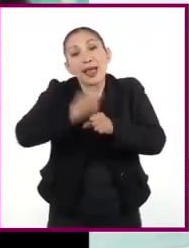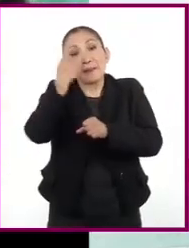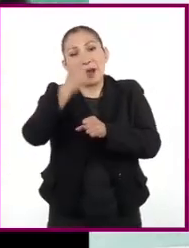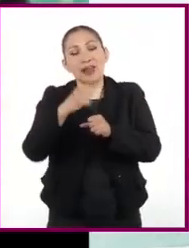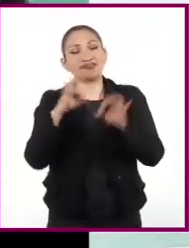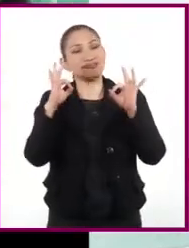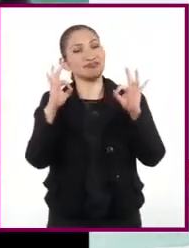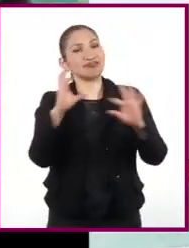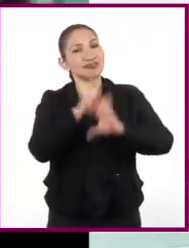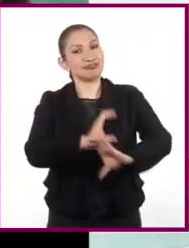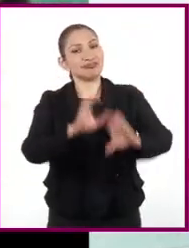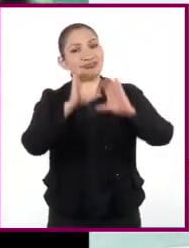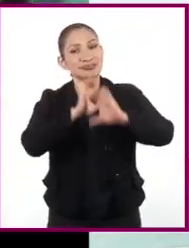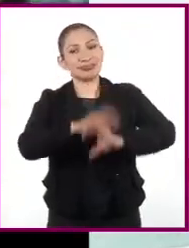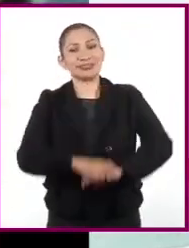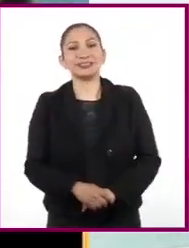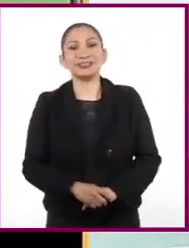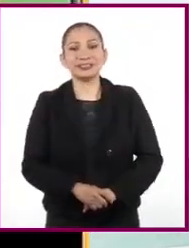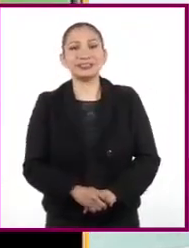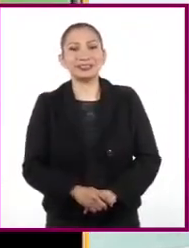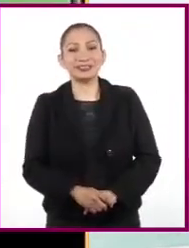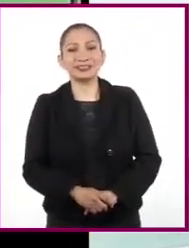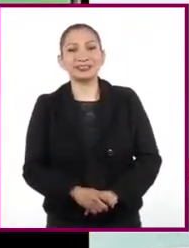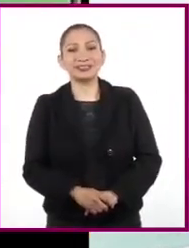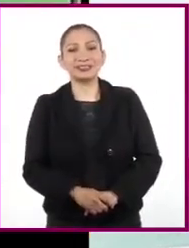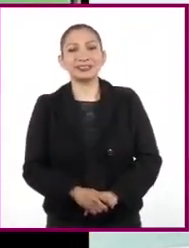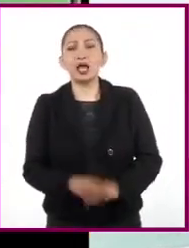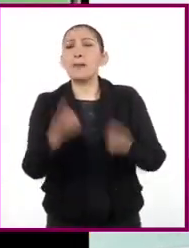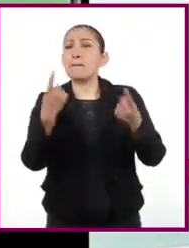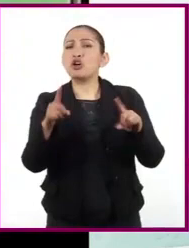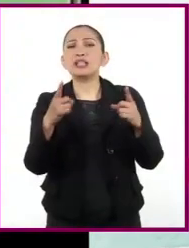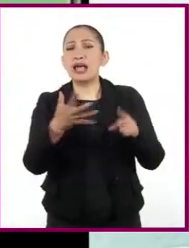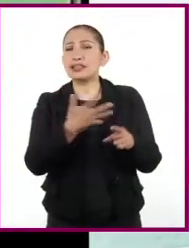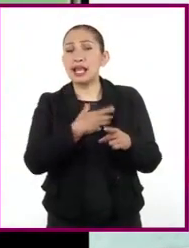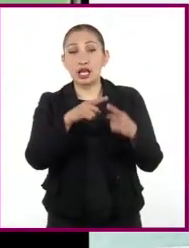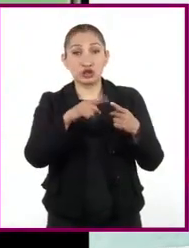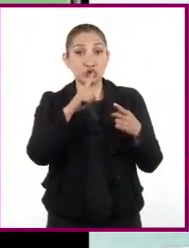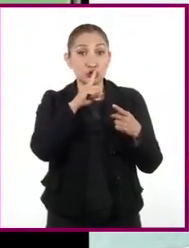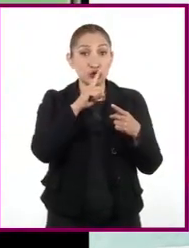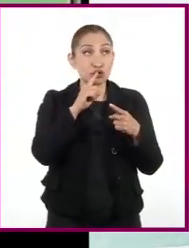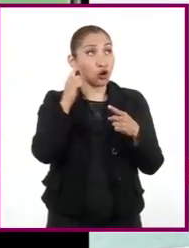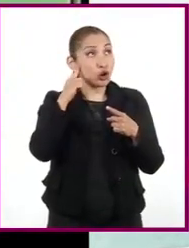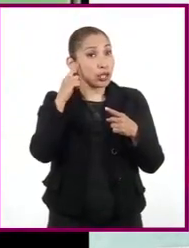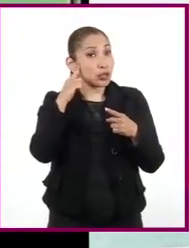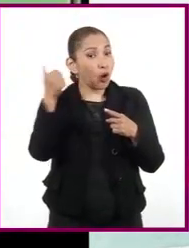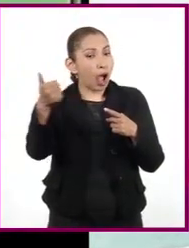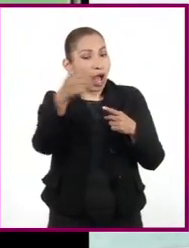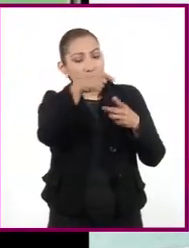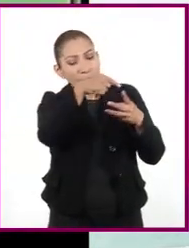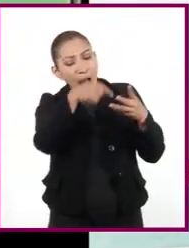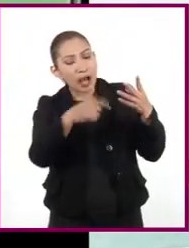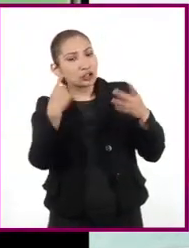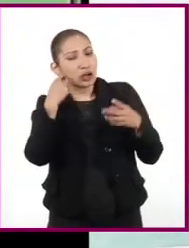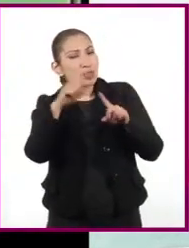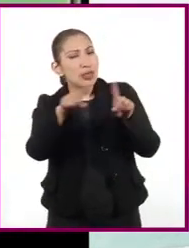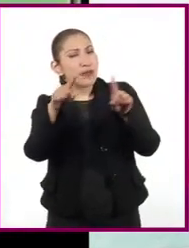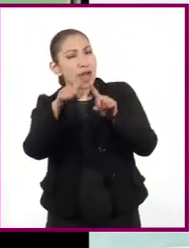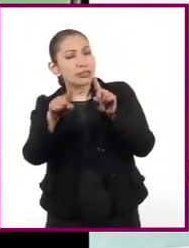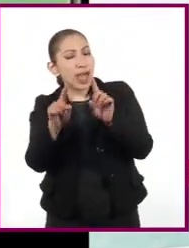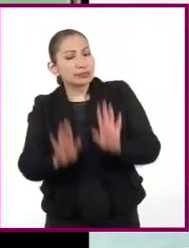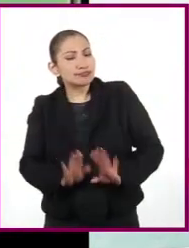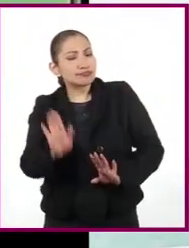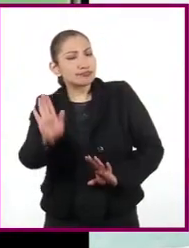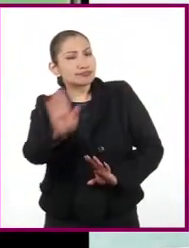para llegar a ser un buen cantante. La música consta de sonidos. Cada sonido tiene diferentes